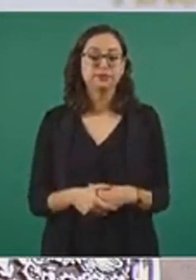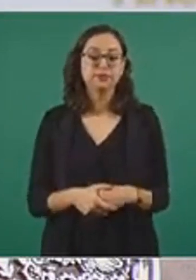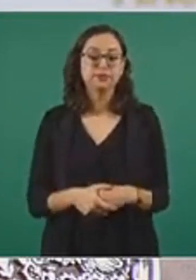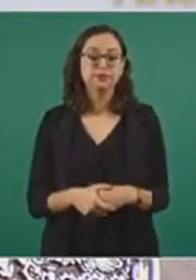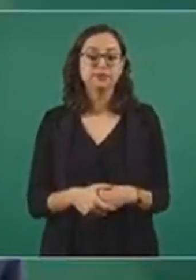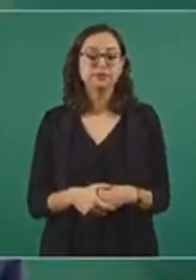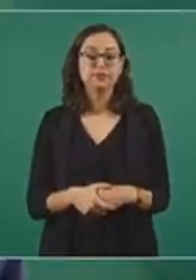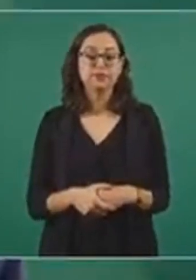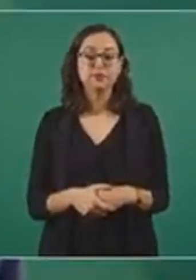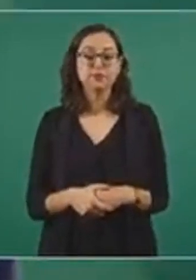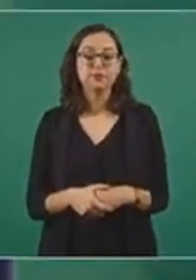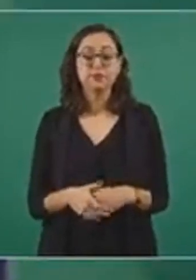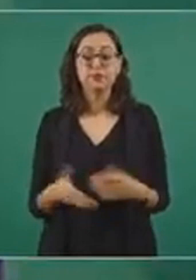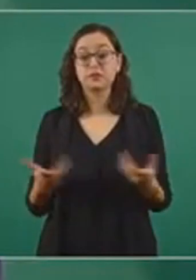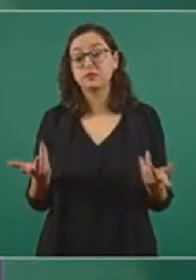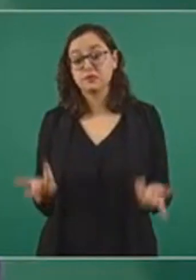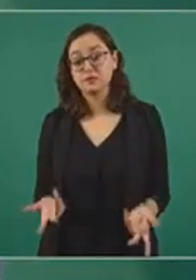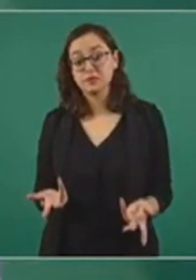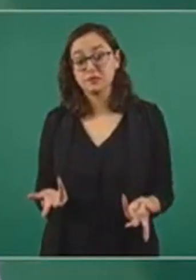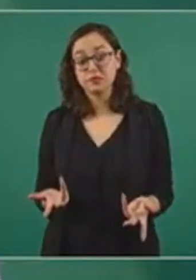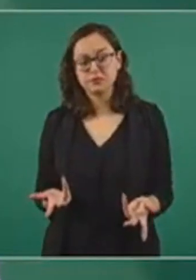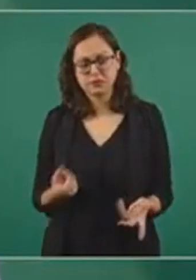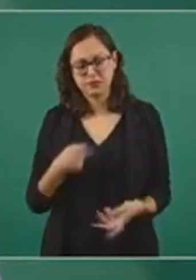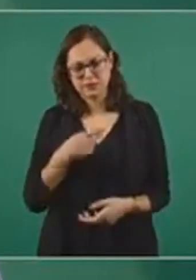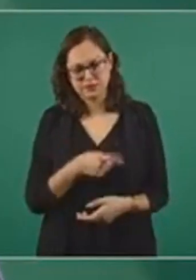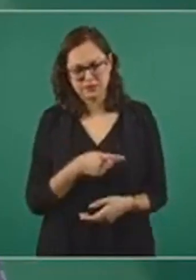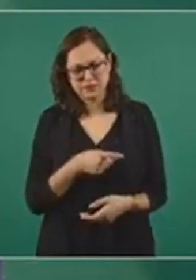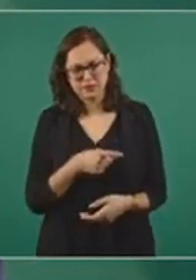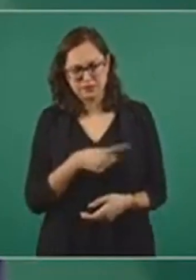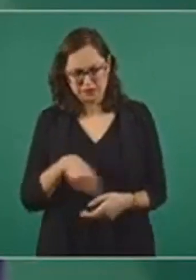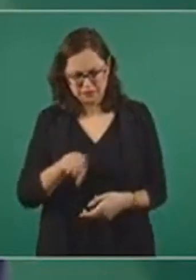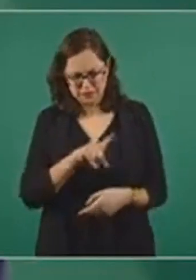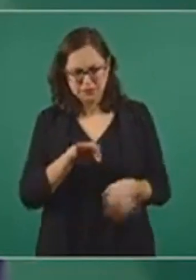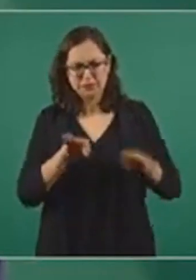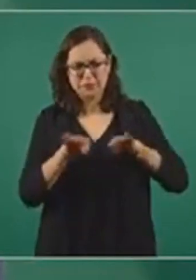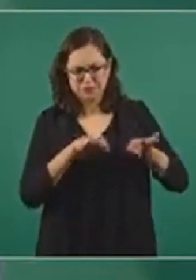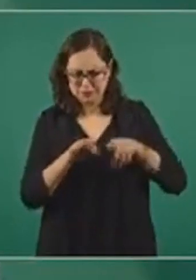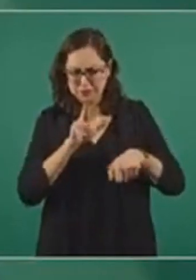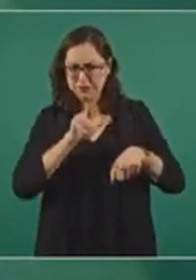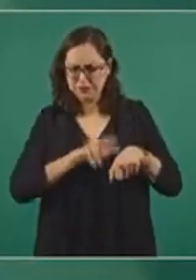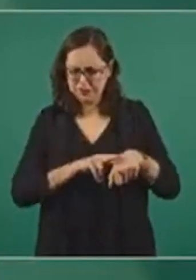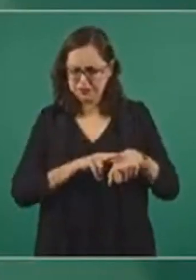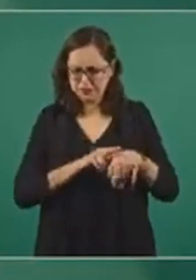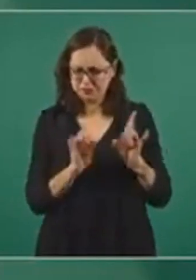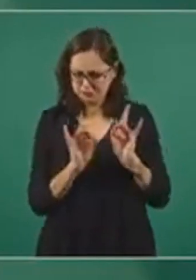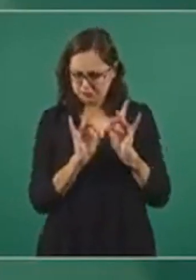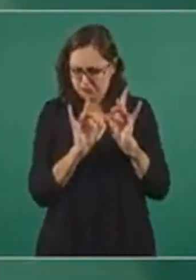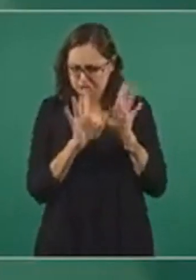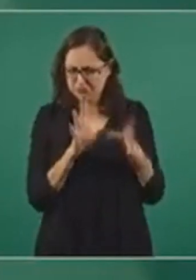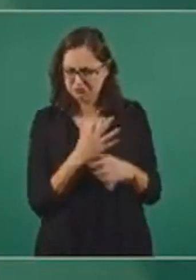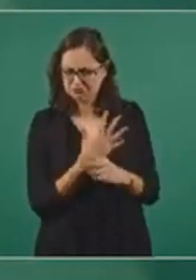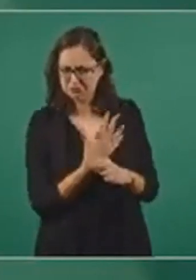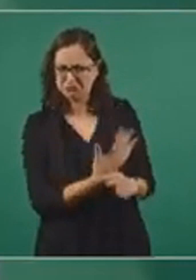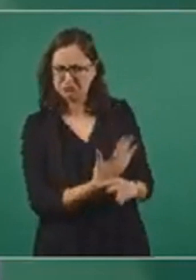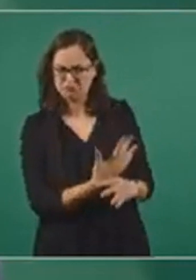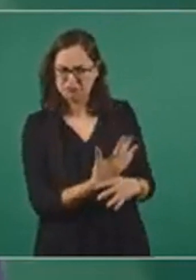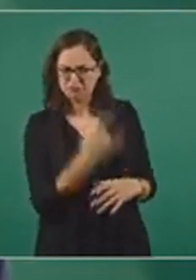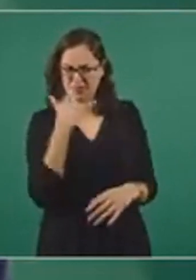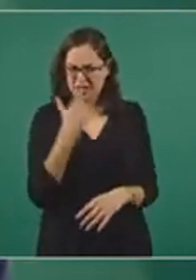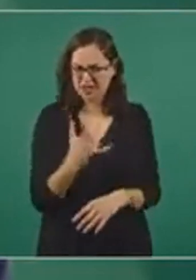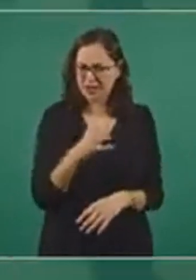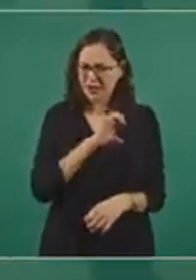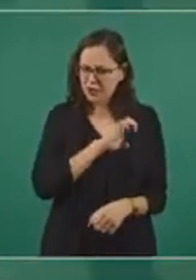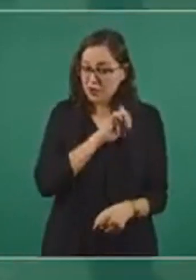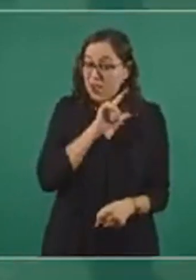Y en este caso se trata de trabajadores, es un asunto muy especial. No se